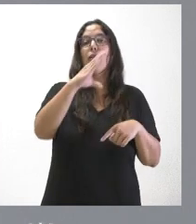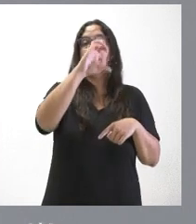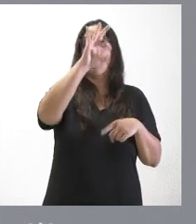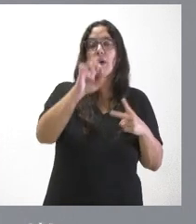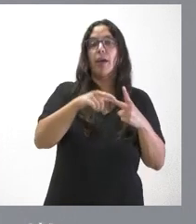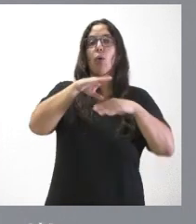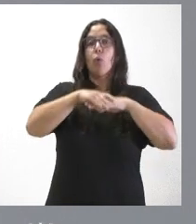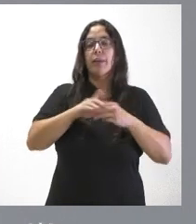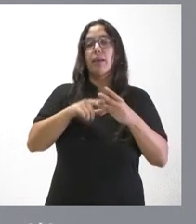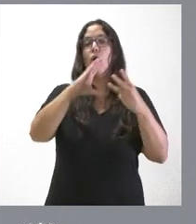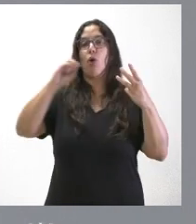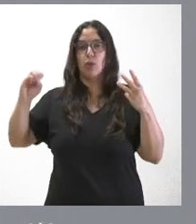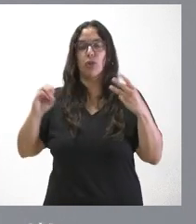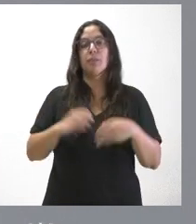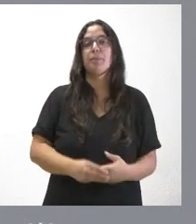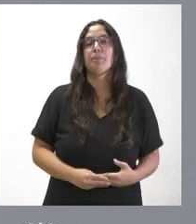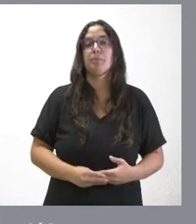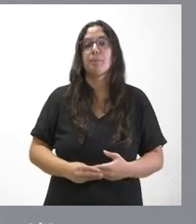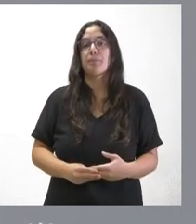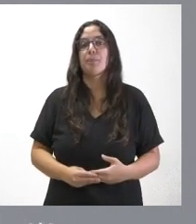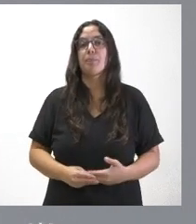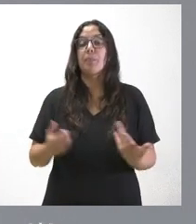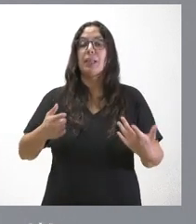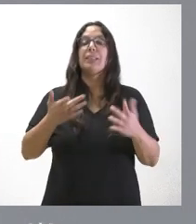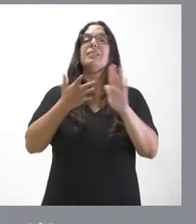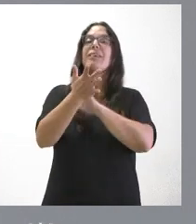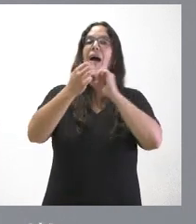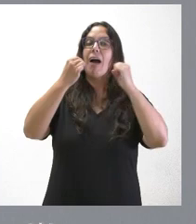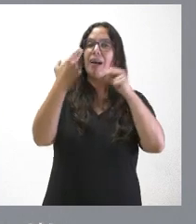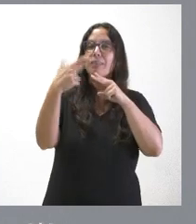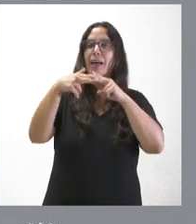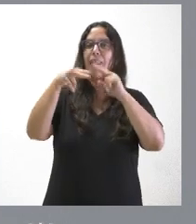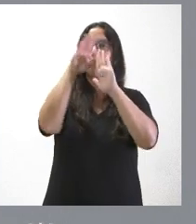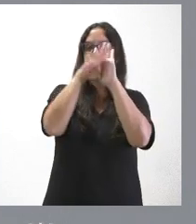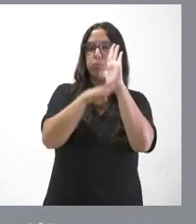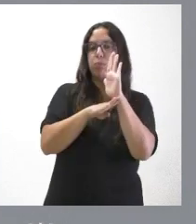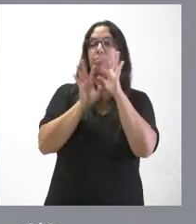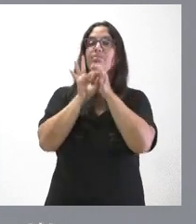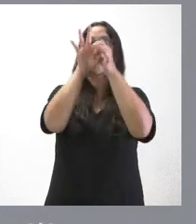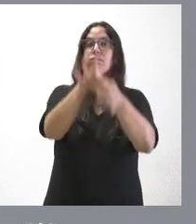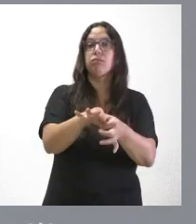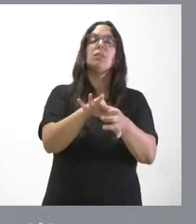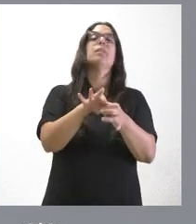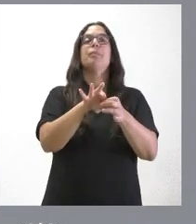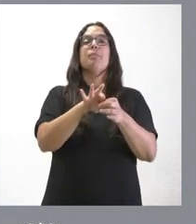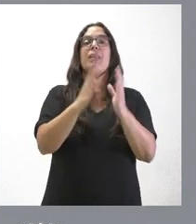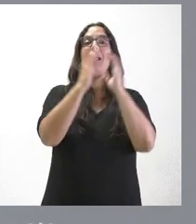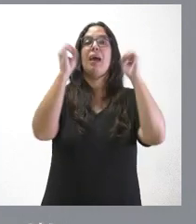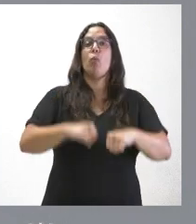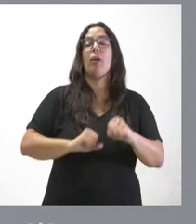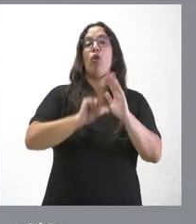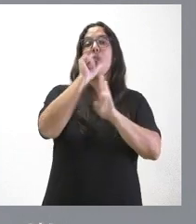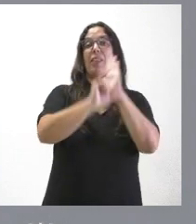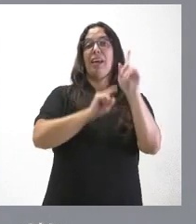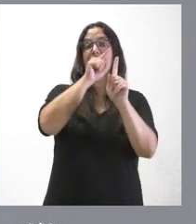UGT y comisiones obreras. Es un conjunto de actividades vinculadas al acuerdo marco para la competitividad y la innovación empresarial en Castilla y